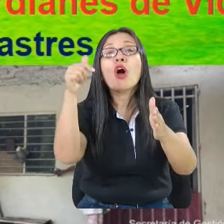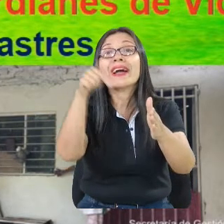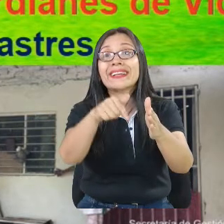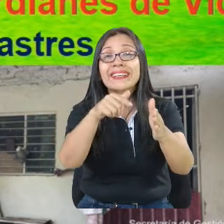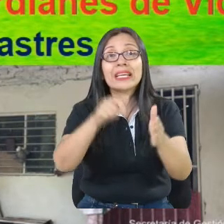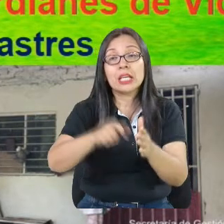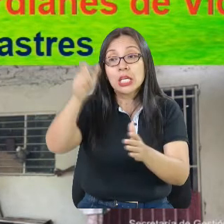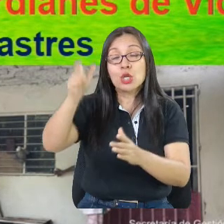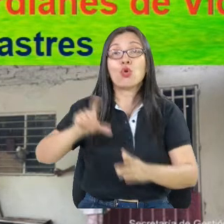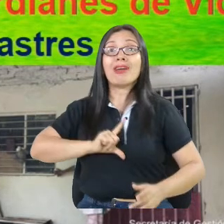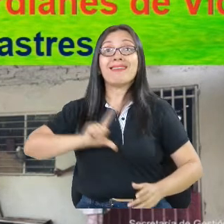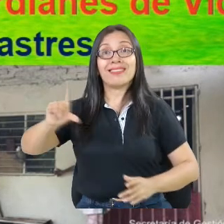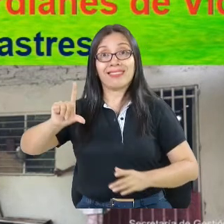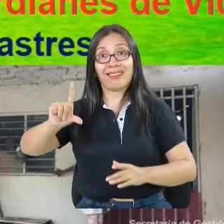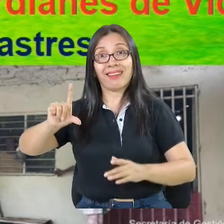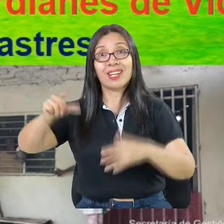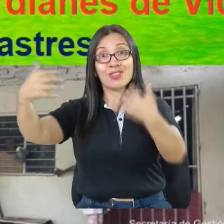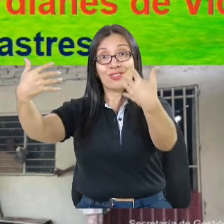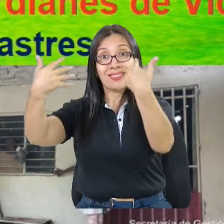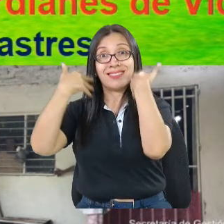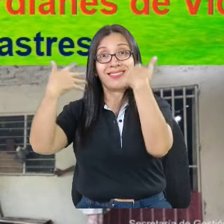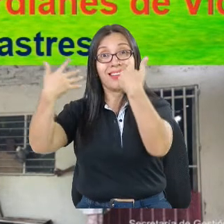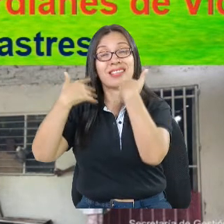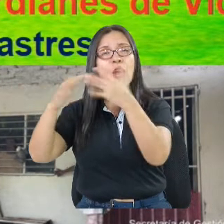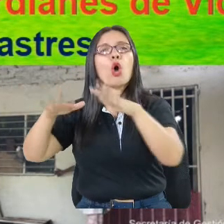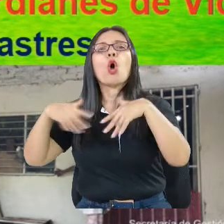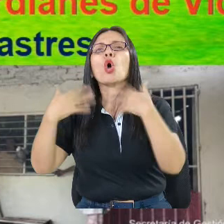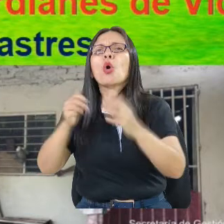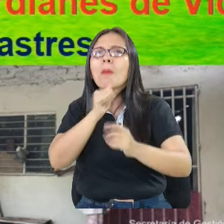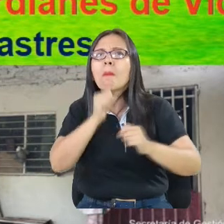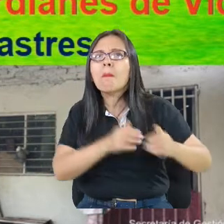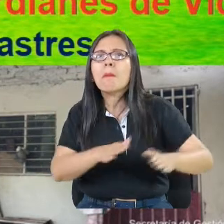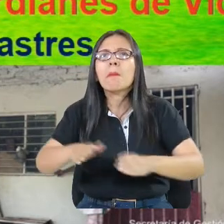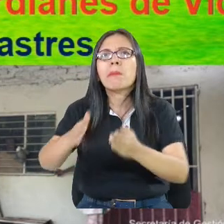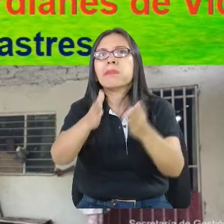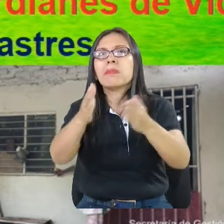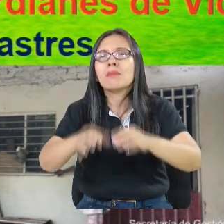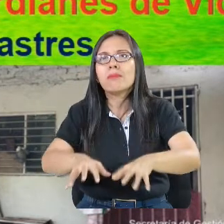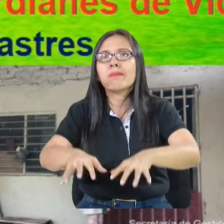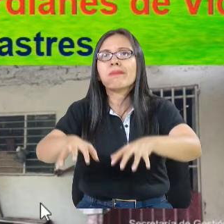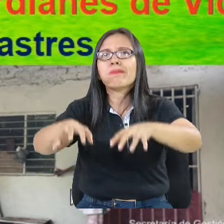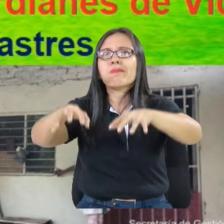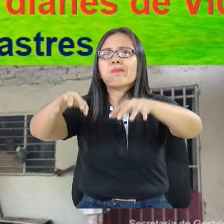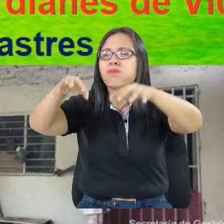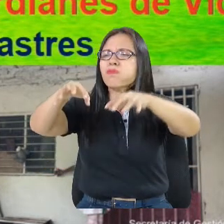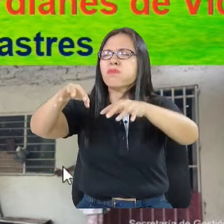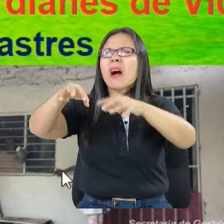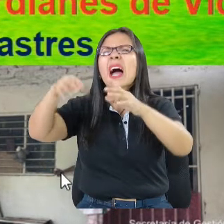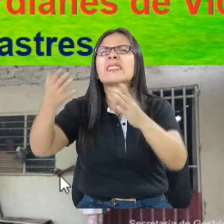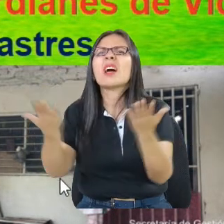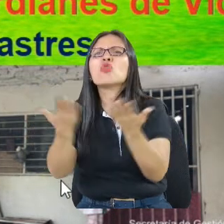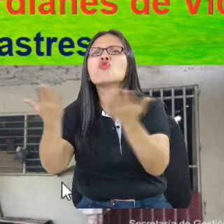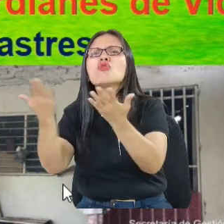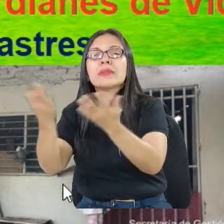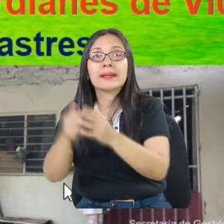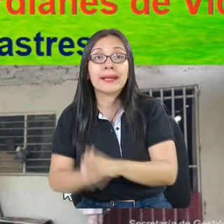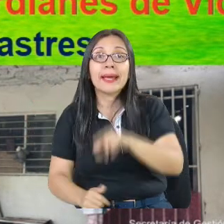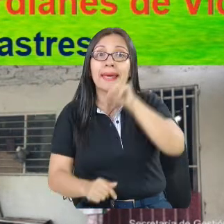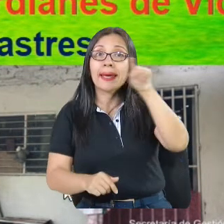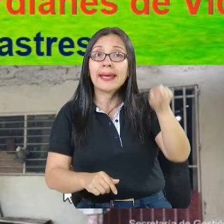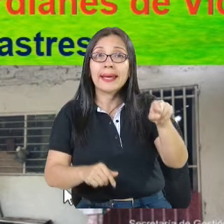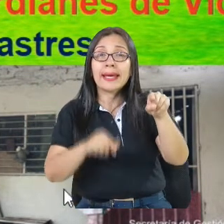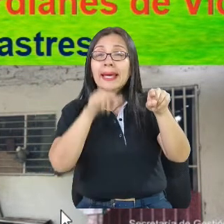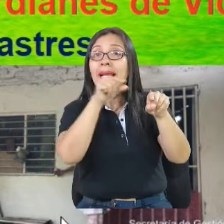dónde llegó el nivel de la quebrada en una oportunidad que hubo una avenida torrencial. Vemos acá también la señora, esto es en el